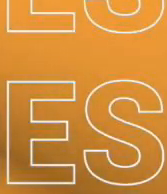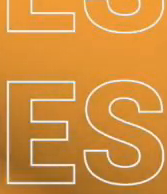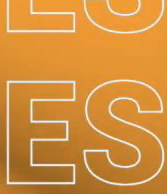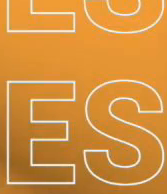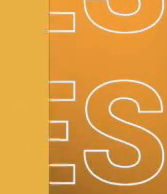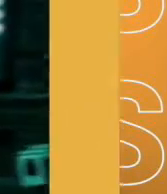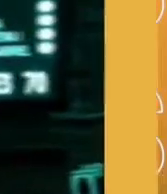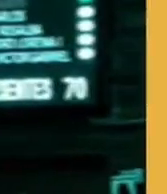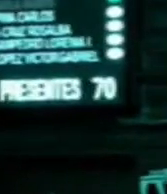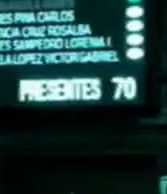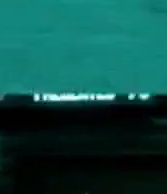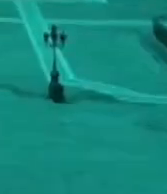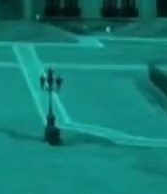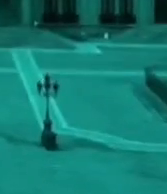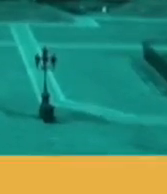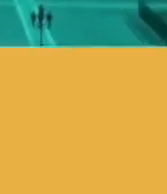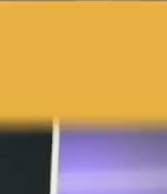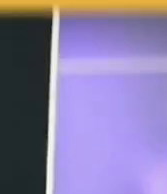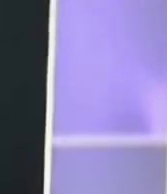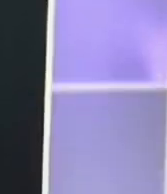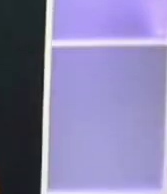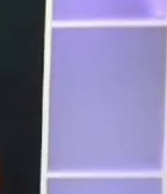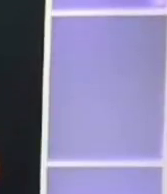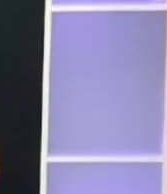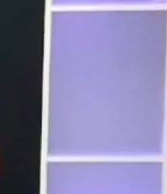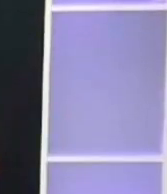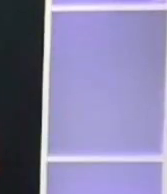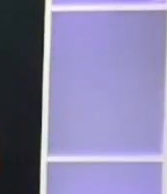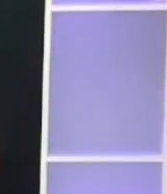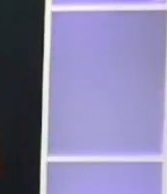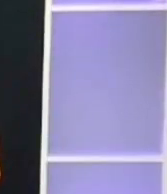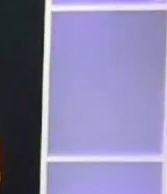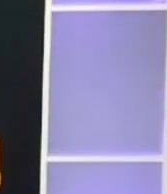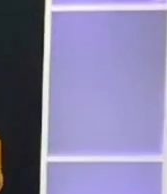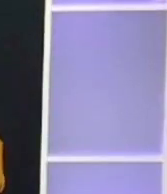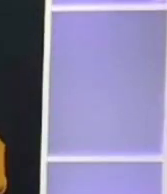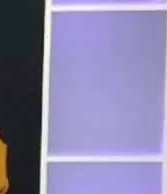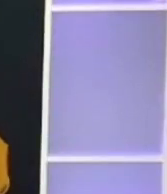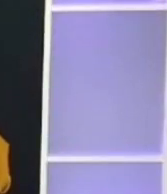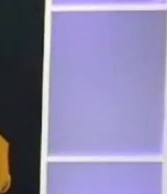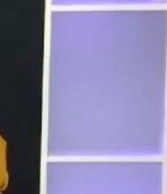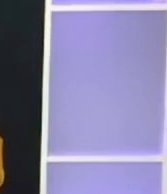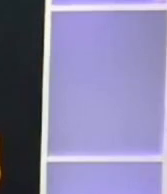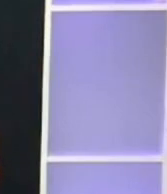Noticias 28 Edición matutina 7 de la mañana